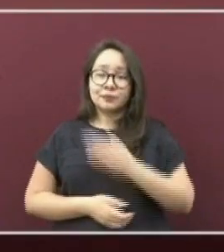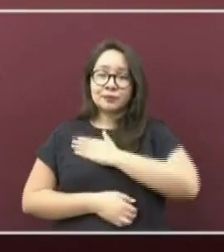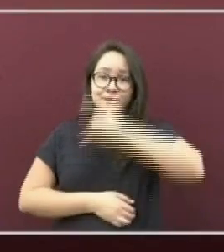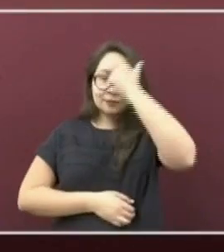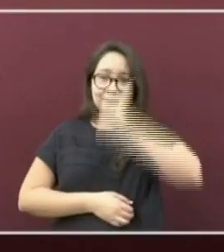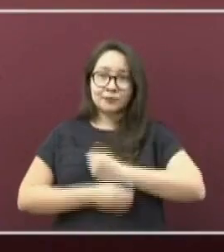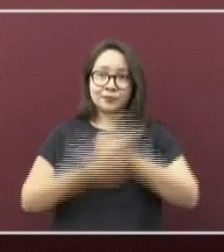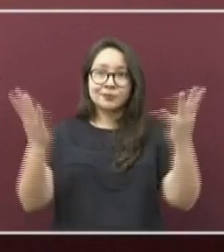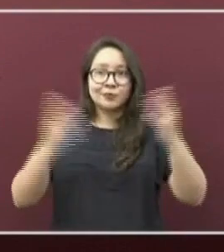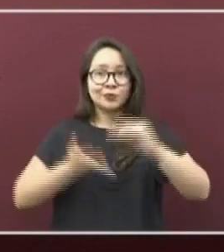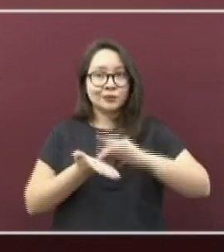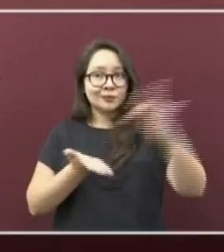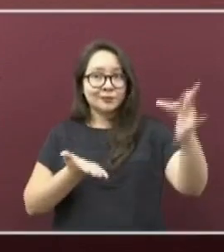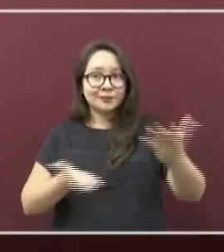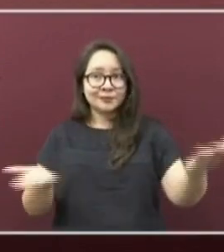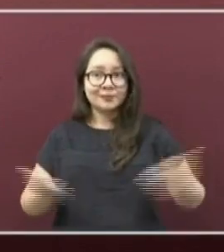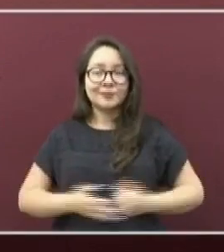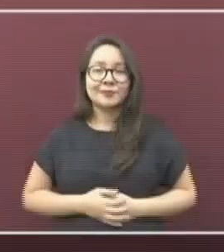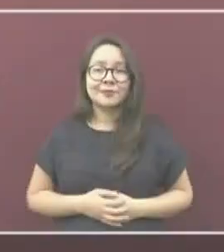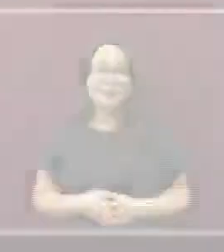buenas noches. Muchas gracias.